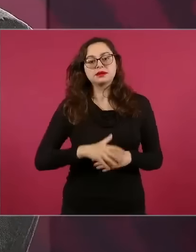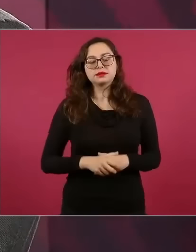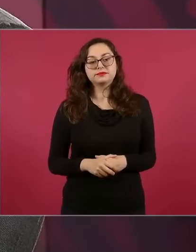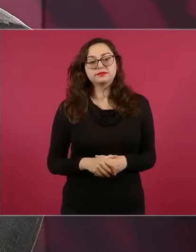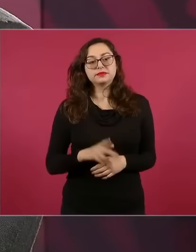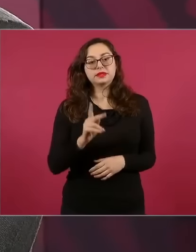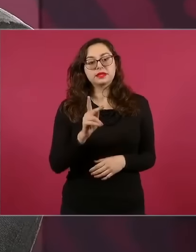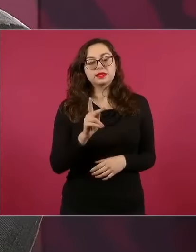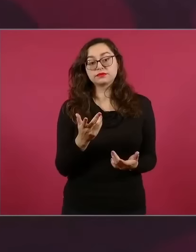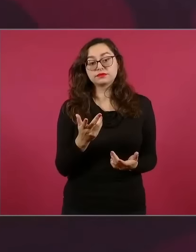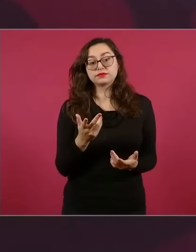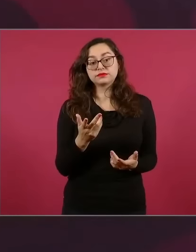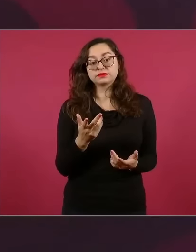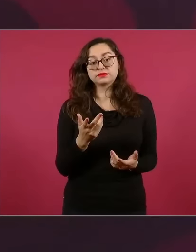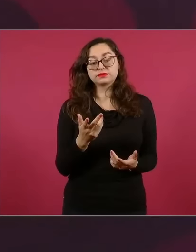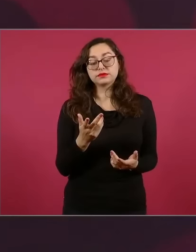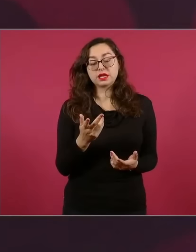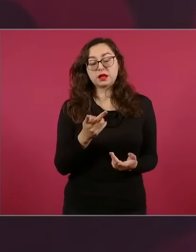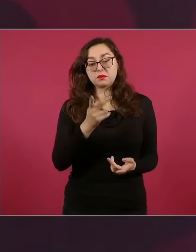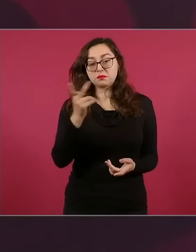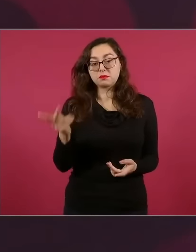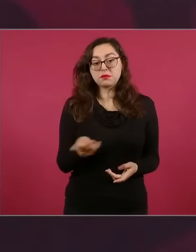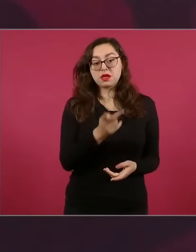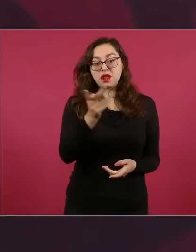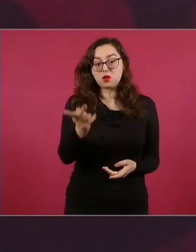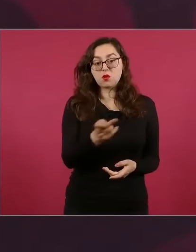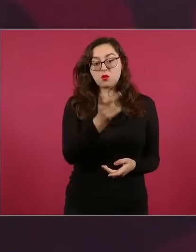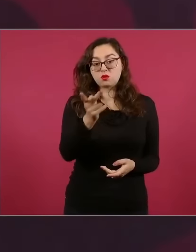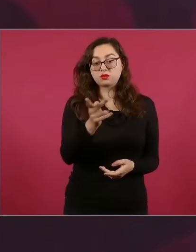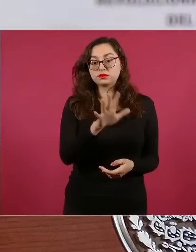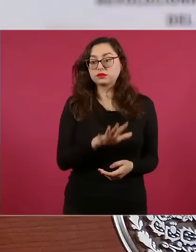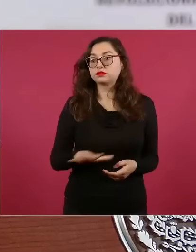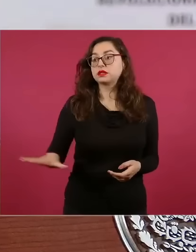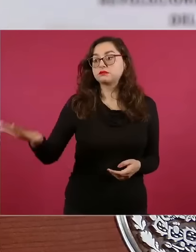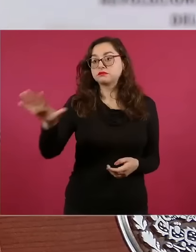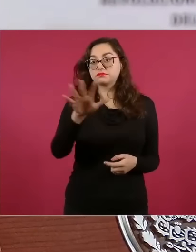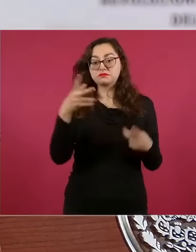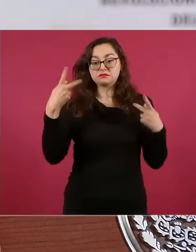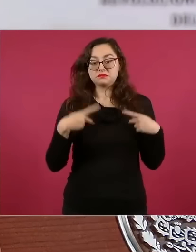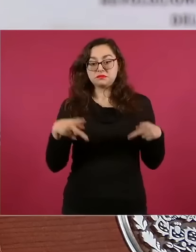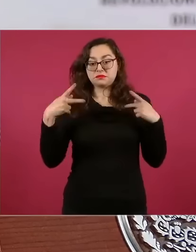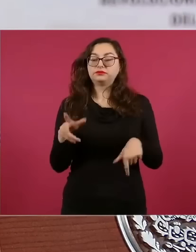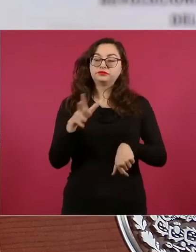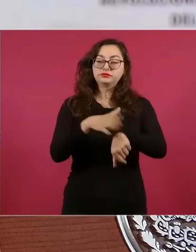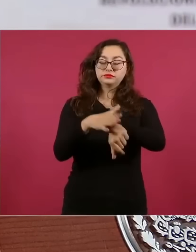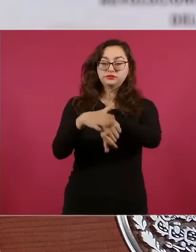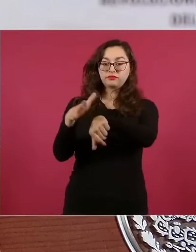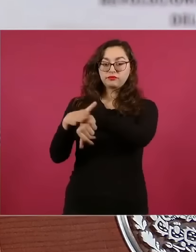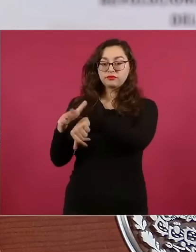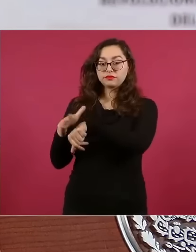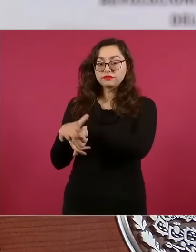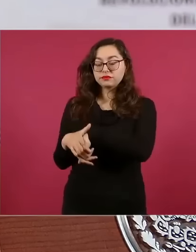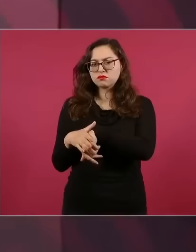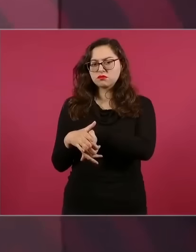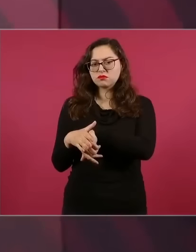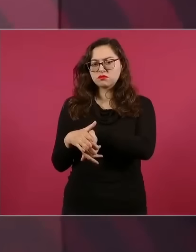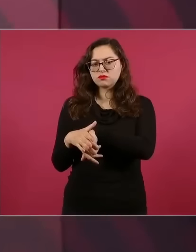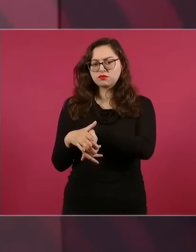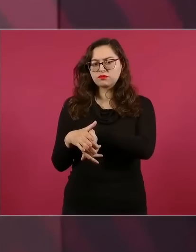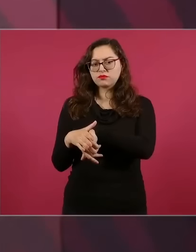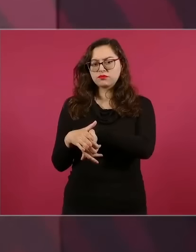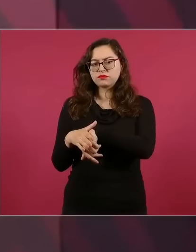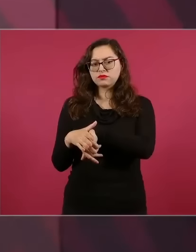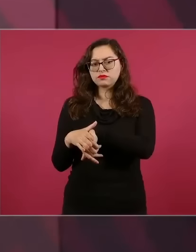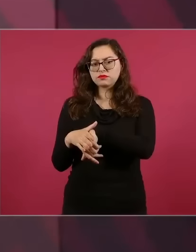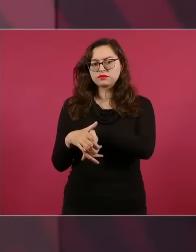a los que nos escuchan, los que nos están viendo o los que se van a enterar, ¿quieren que el